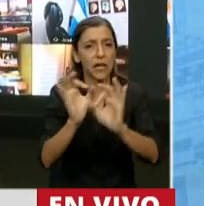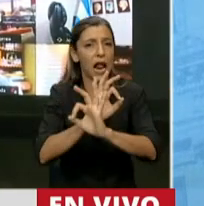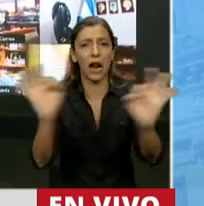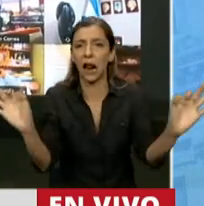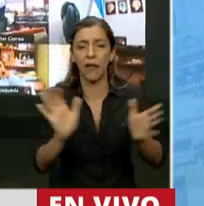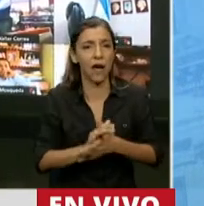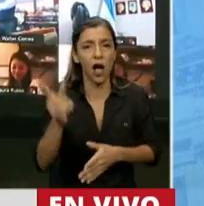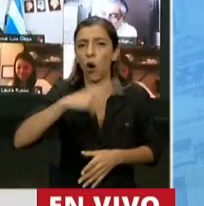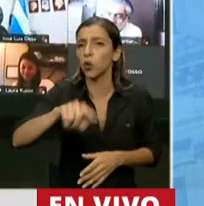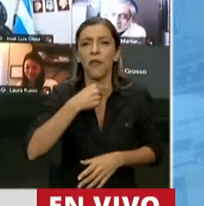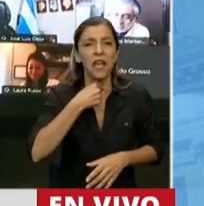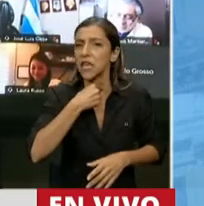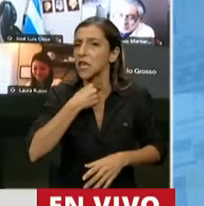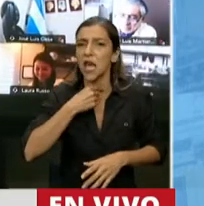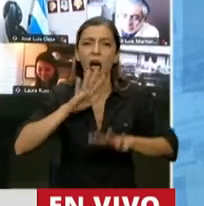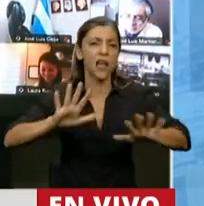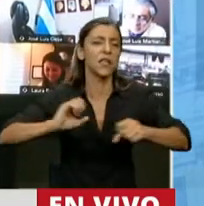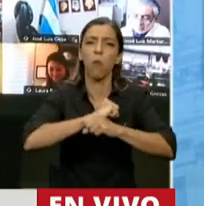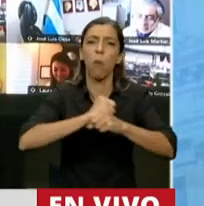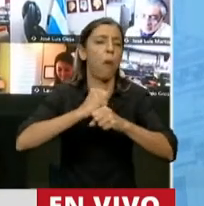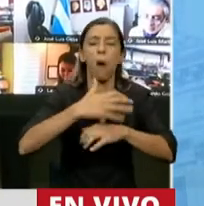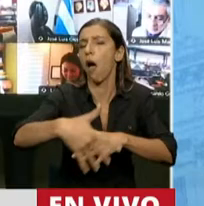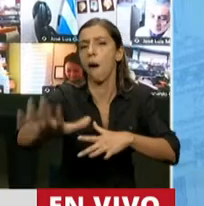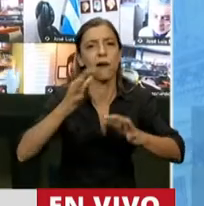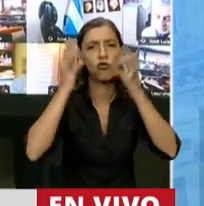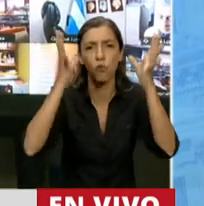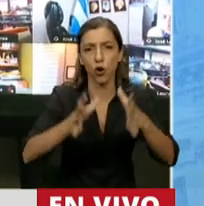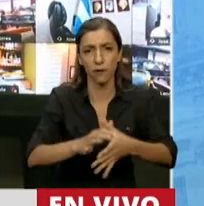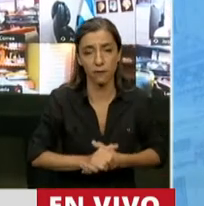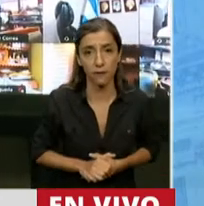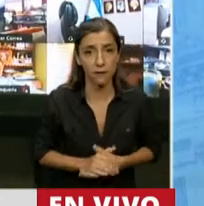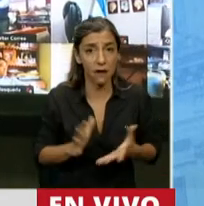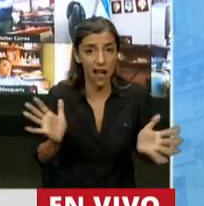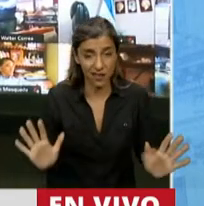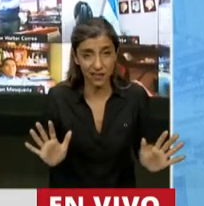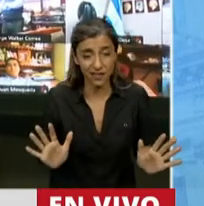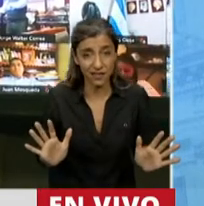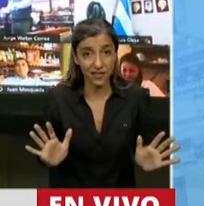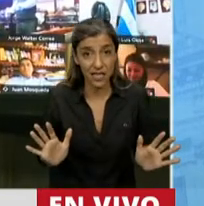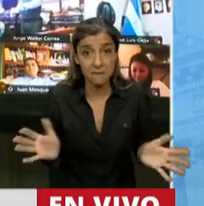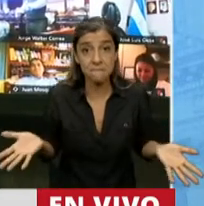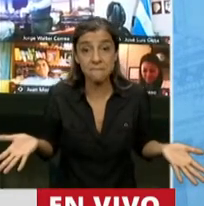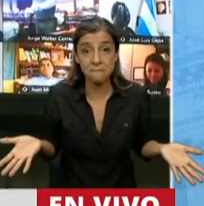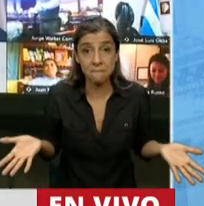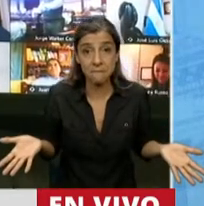llevarse todo puesto, llevarse todo puesto. Dentro de poco vamos, no sé, qué sé yo, vamos a